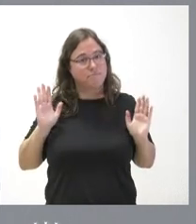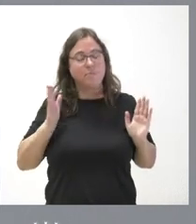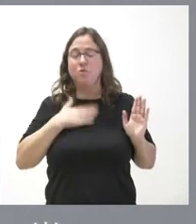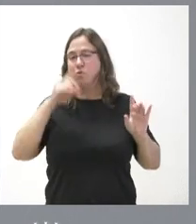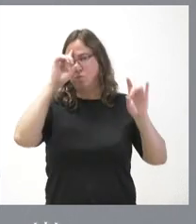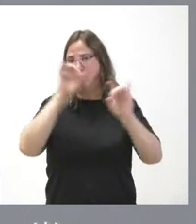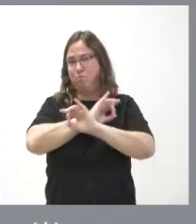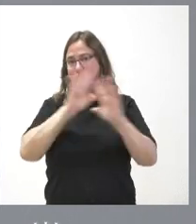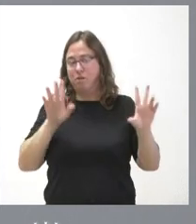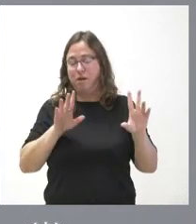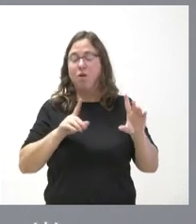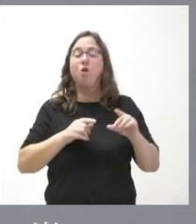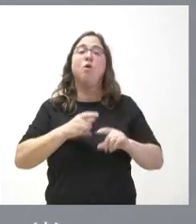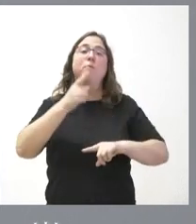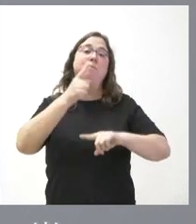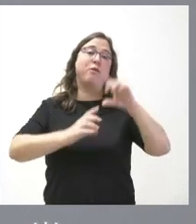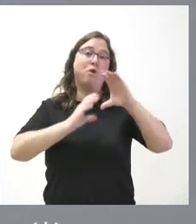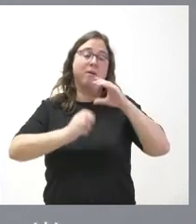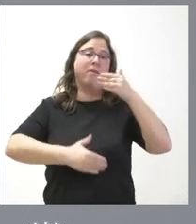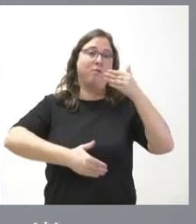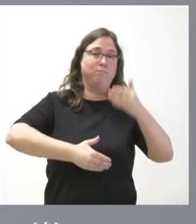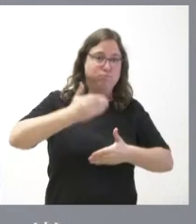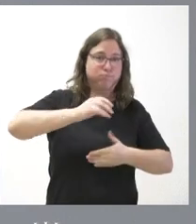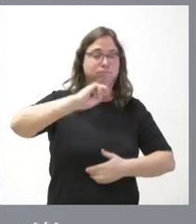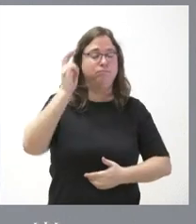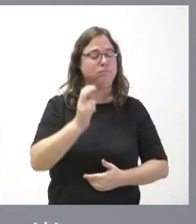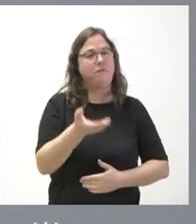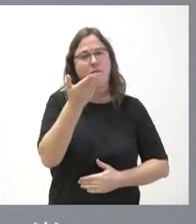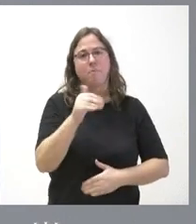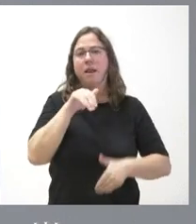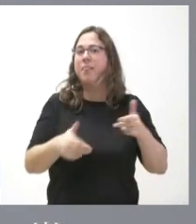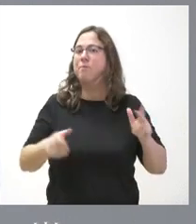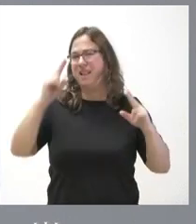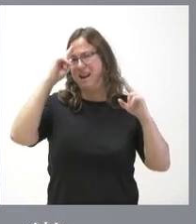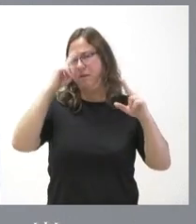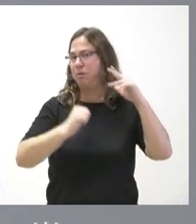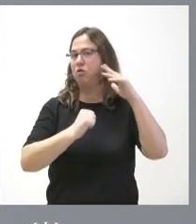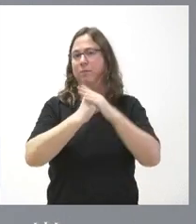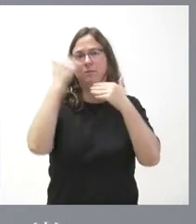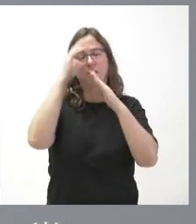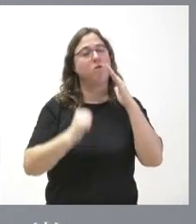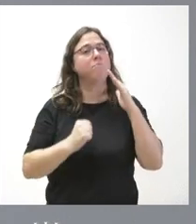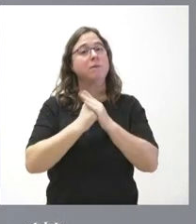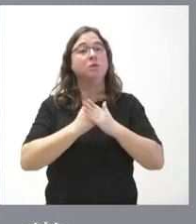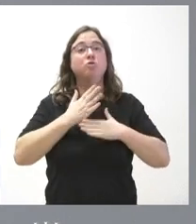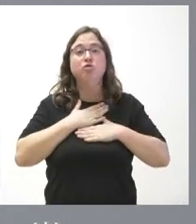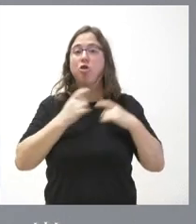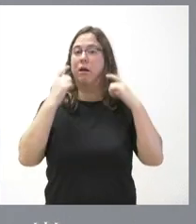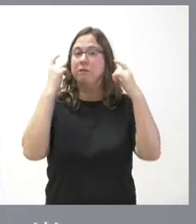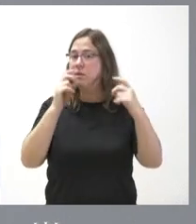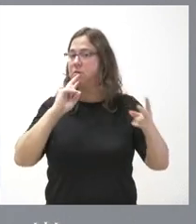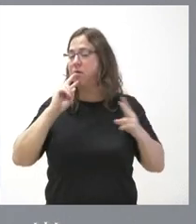claro que los medios de comunicación juegan un papel esencial en una democracia merecen el máximo respeto y la máxima atención vamos a intentar siempre responder